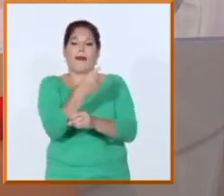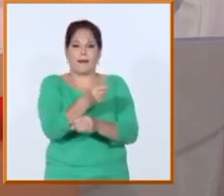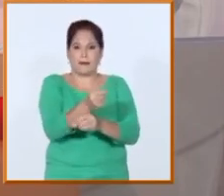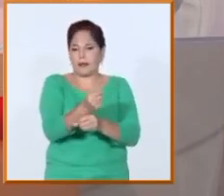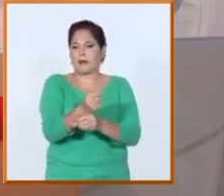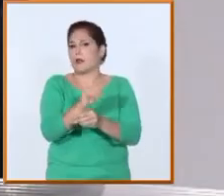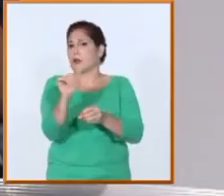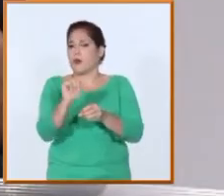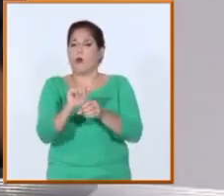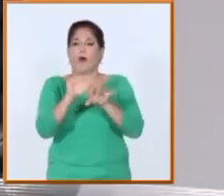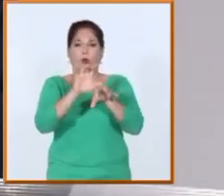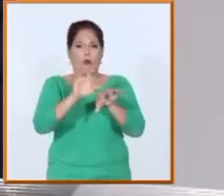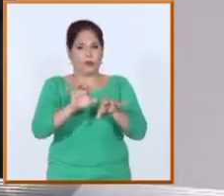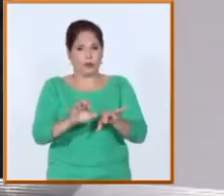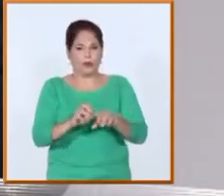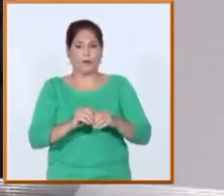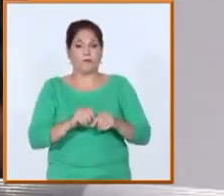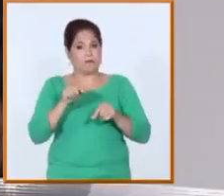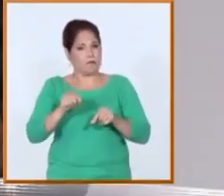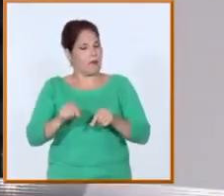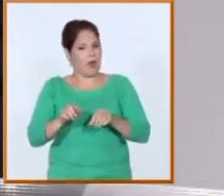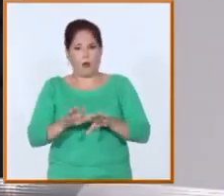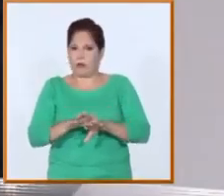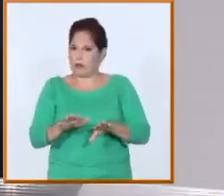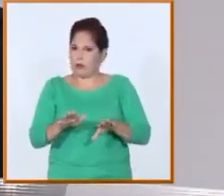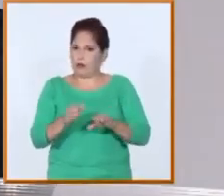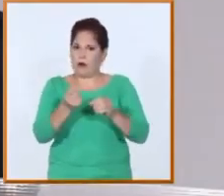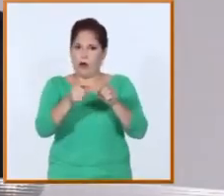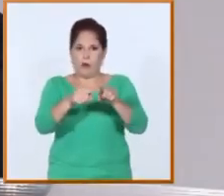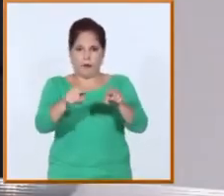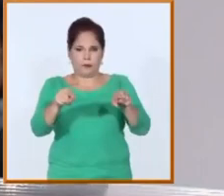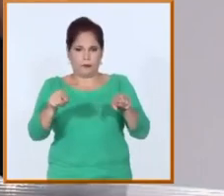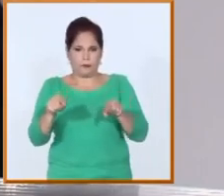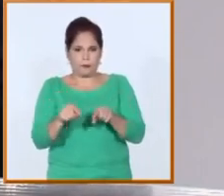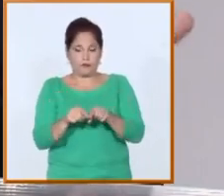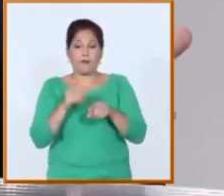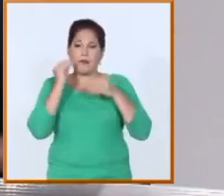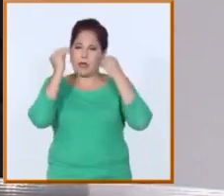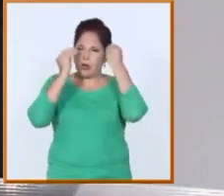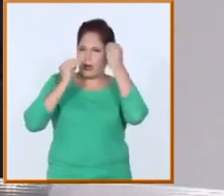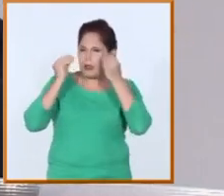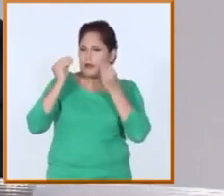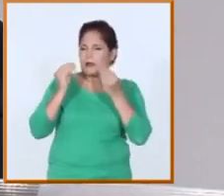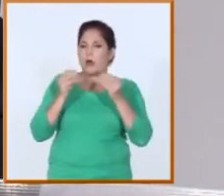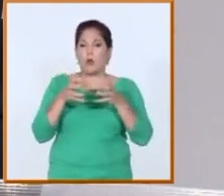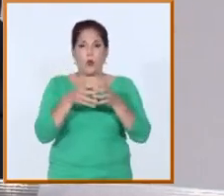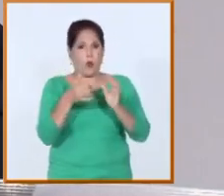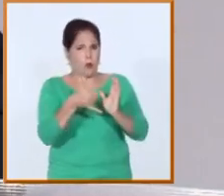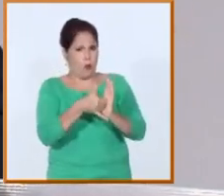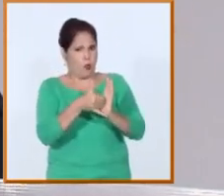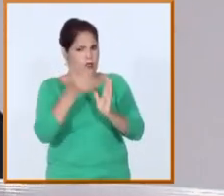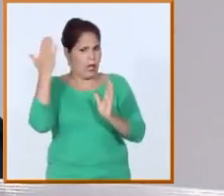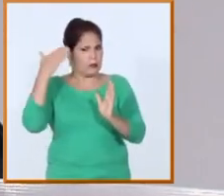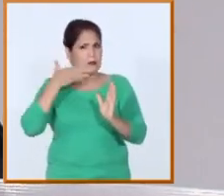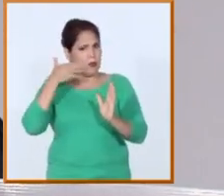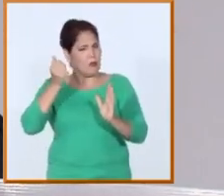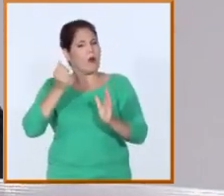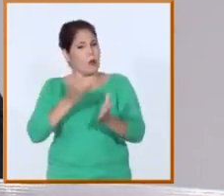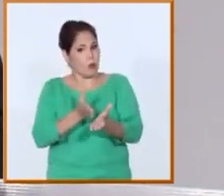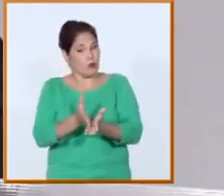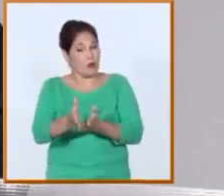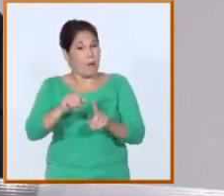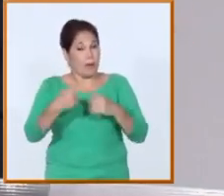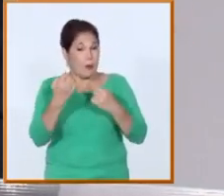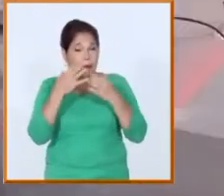nos permite descansar en las condiciones habituales y reanalizar algunas de las decisiones que tomamos en ese